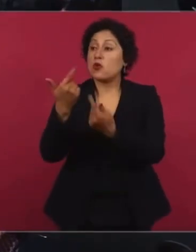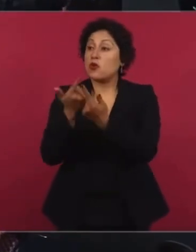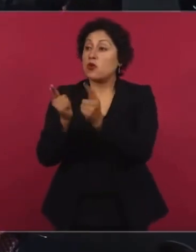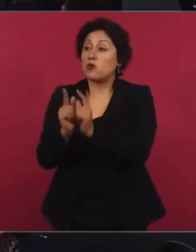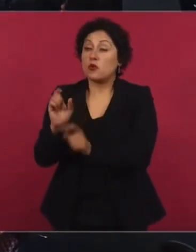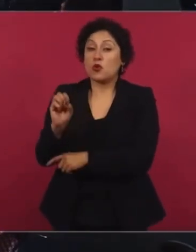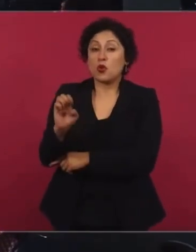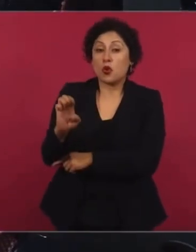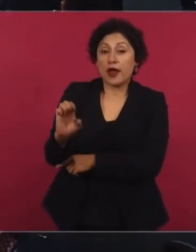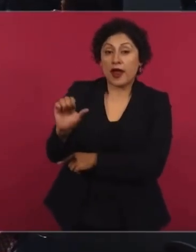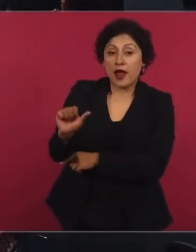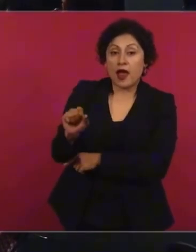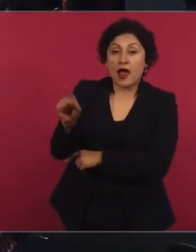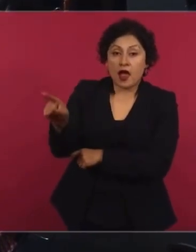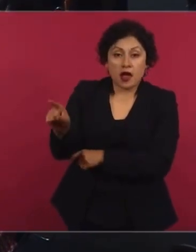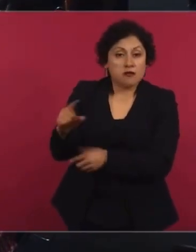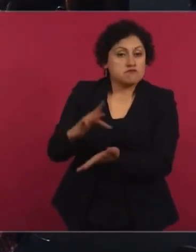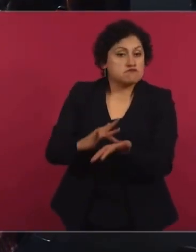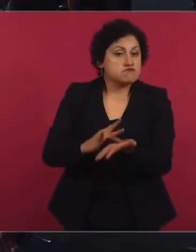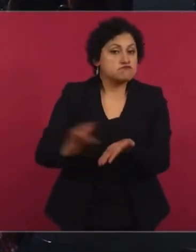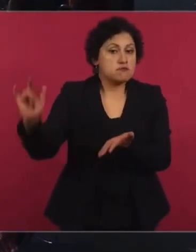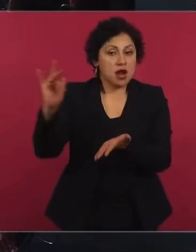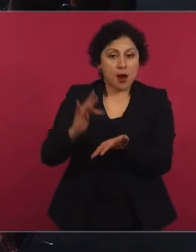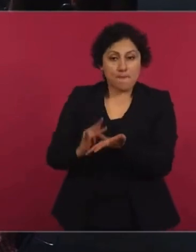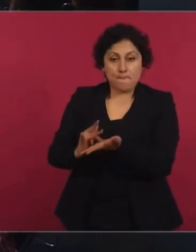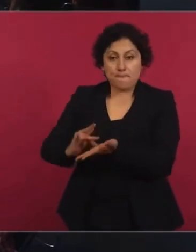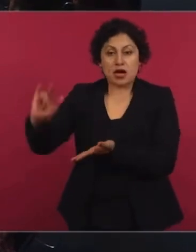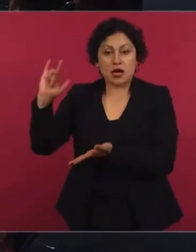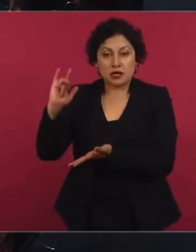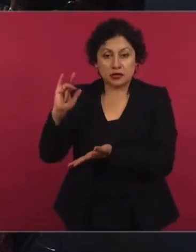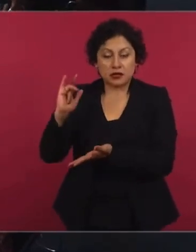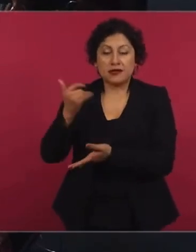y este organismo